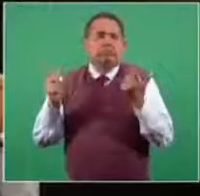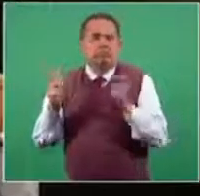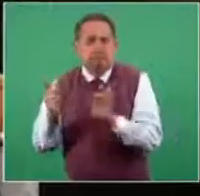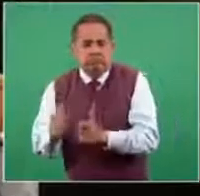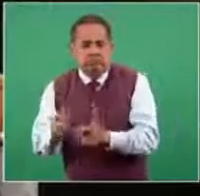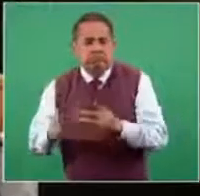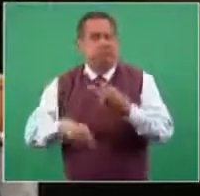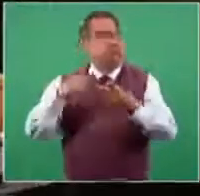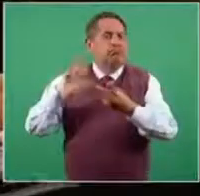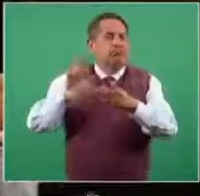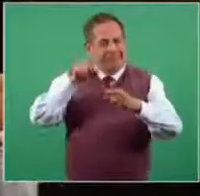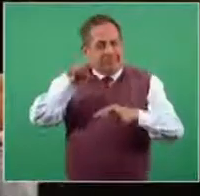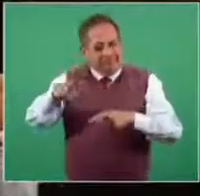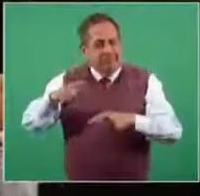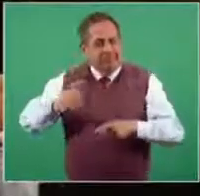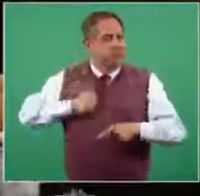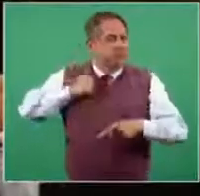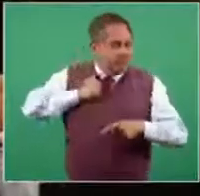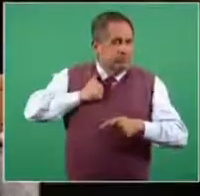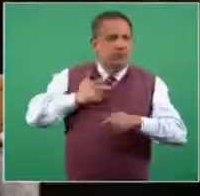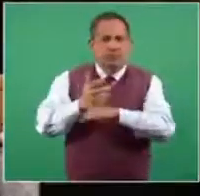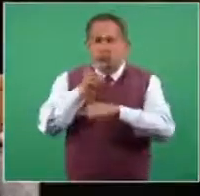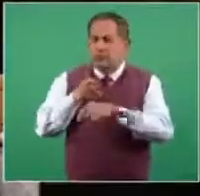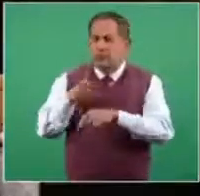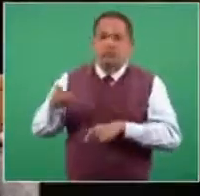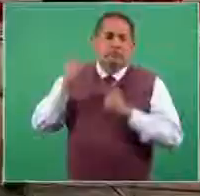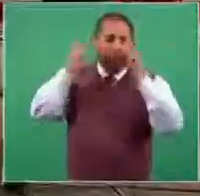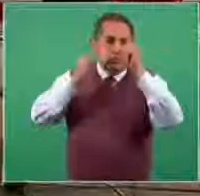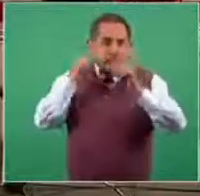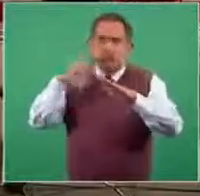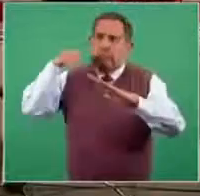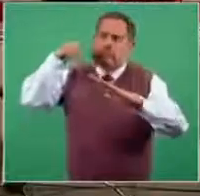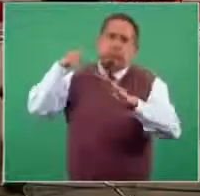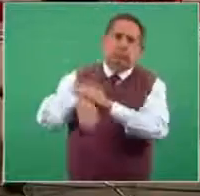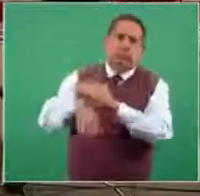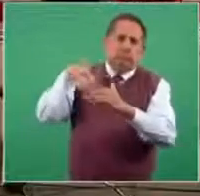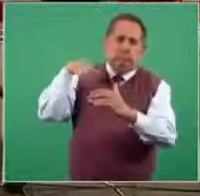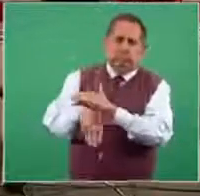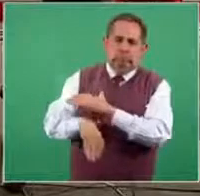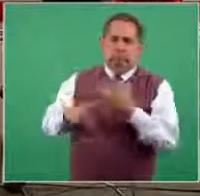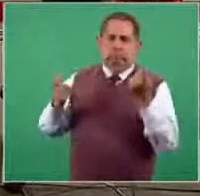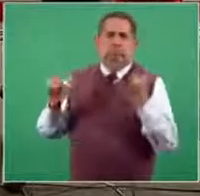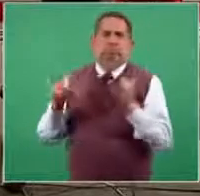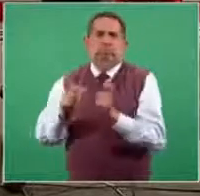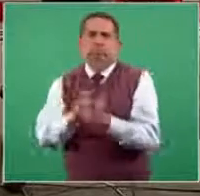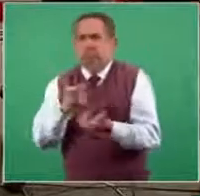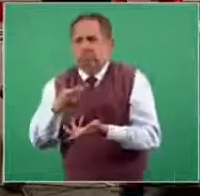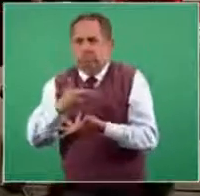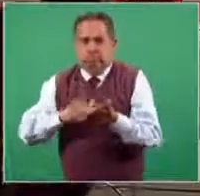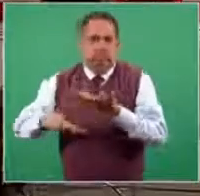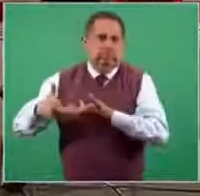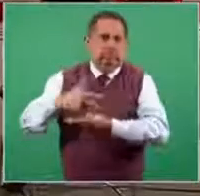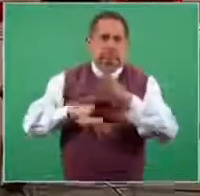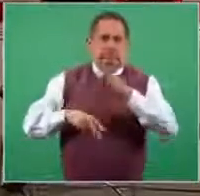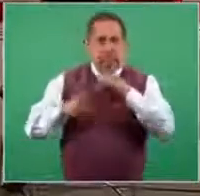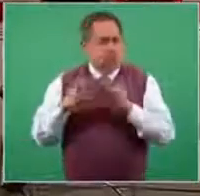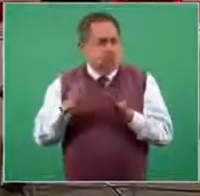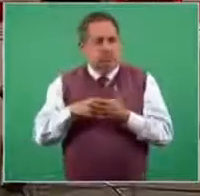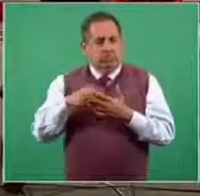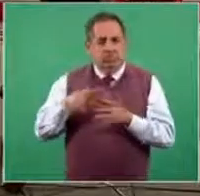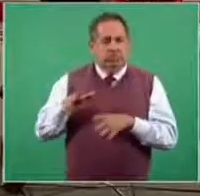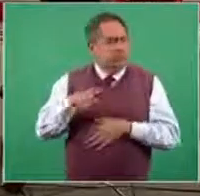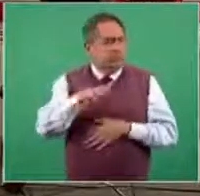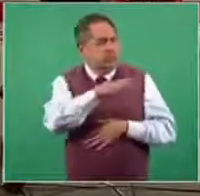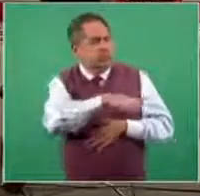Canadá y Estados Unidos, pues se está dándole al traste a ese segmento tan esencial para la economía. O en este caso el sector salud,